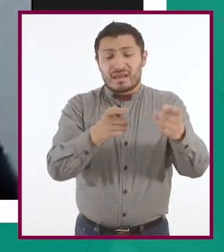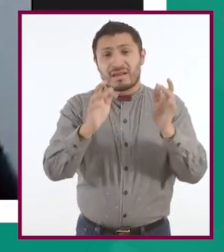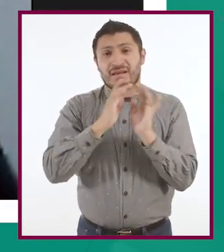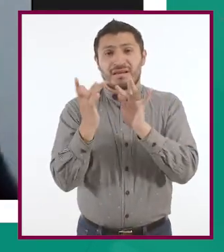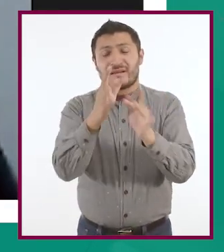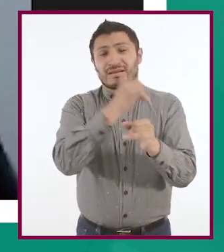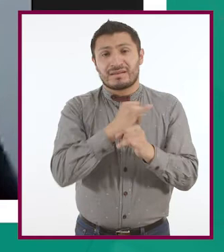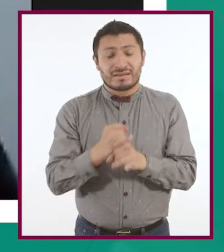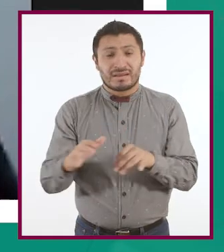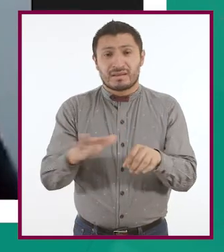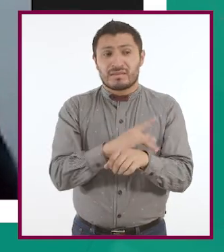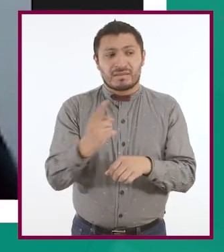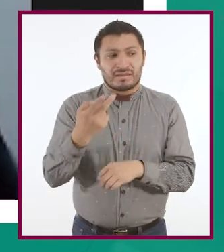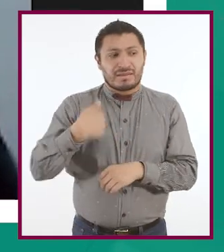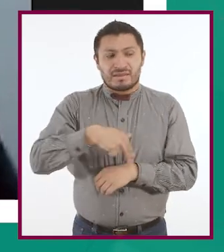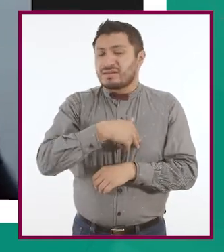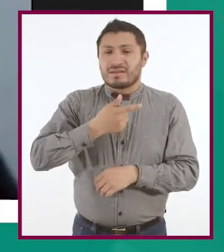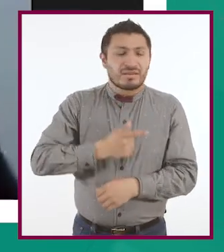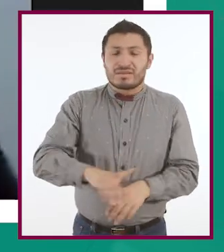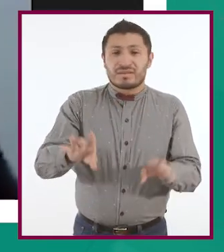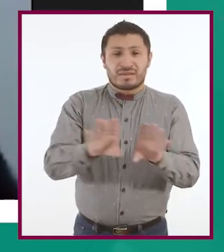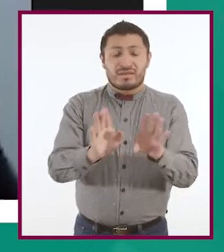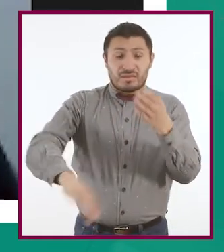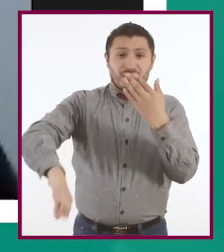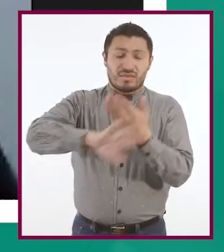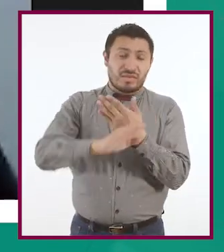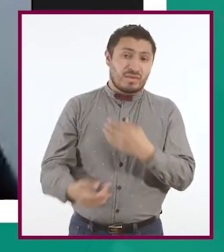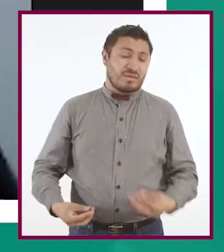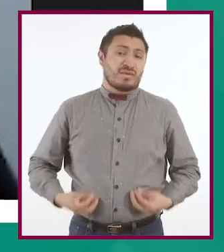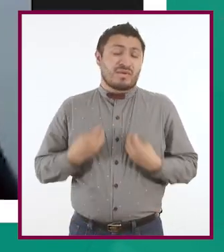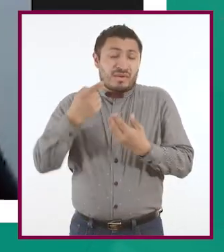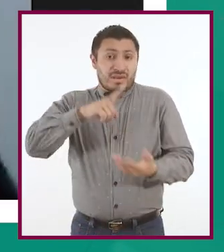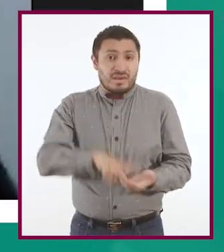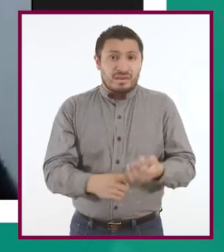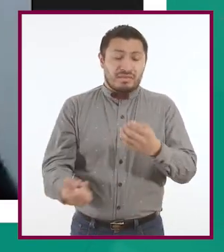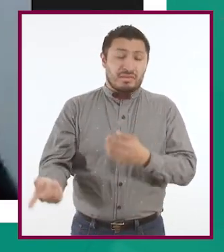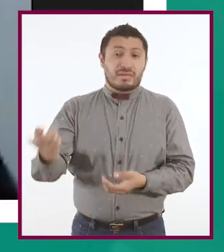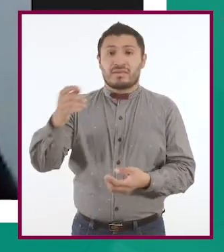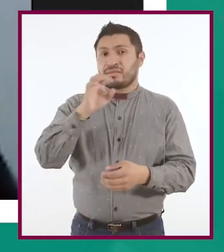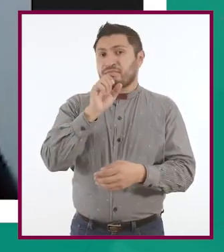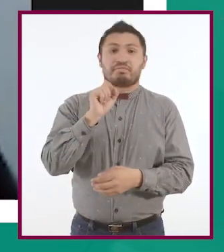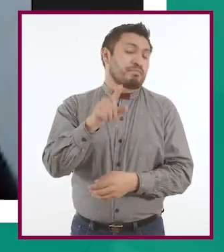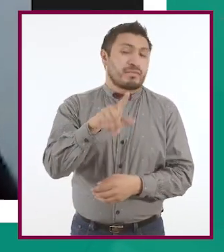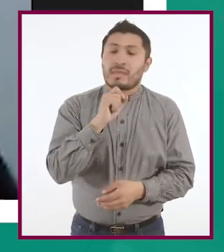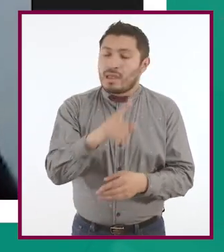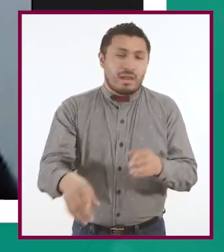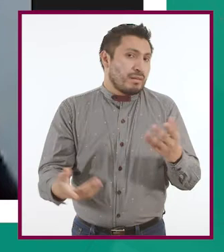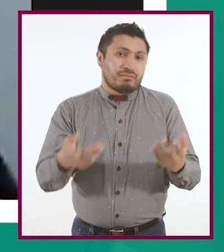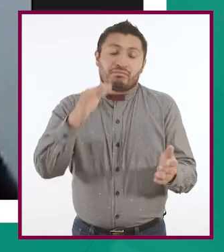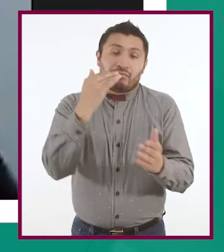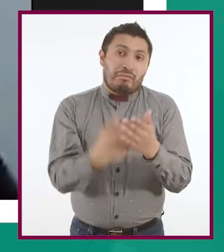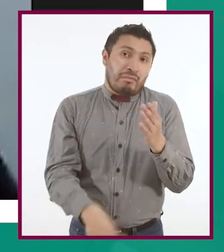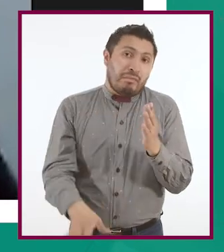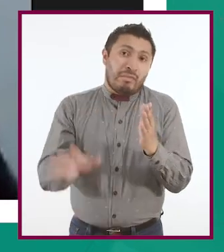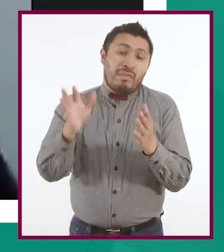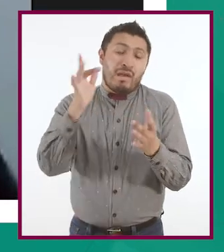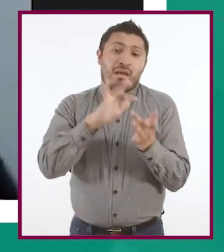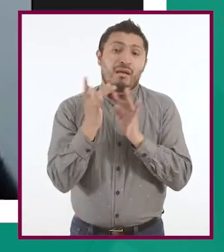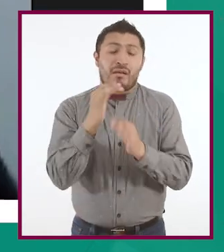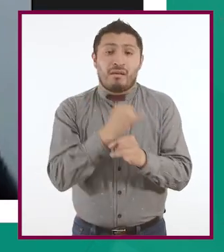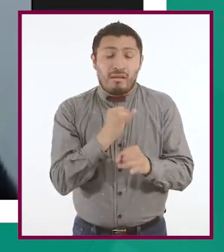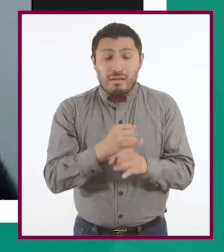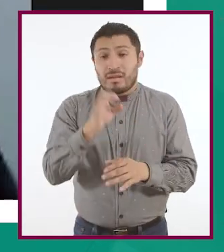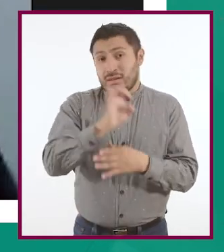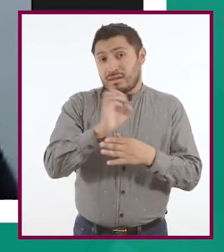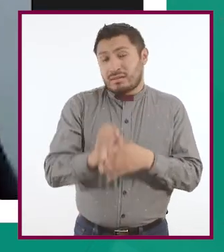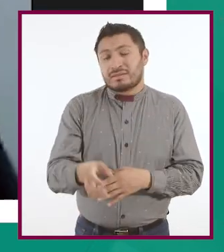sociales, porque si no nos gusta que se metan en nuestra vida, menos en nuestras redes sociales. Entonces, las redes sociales son